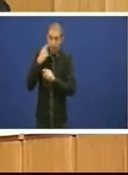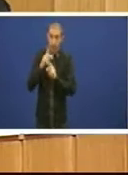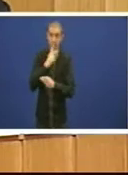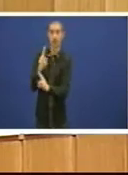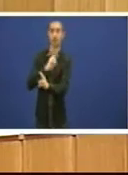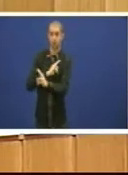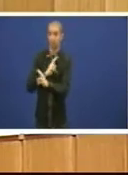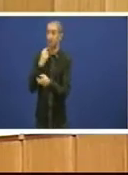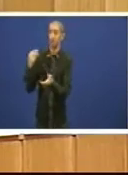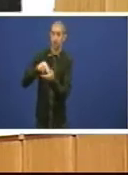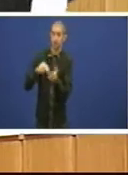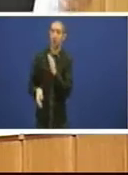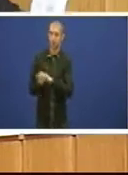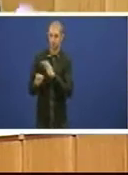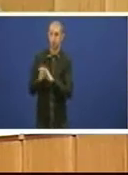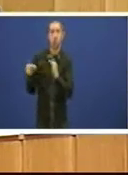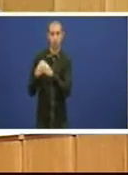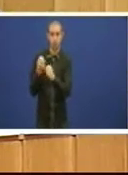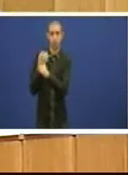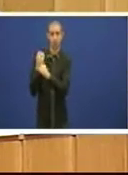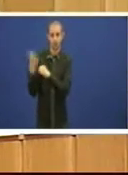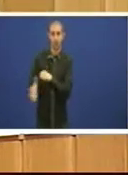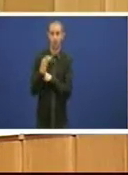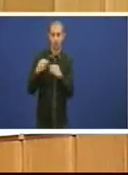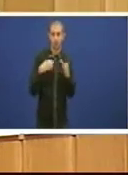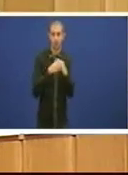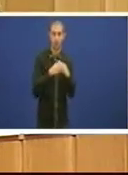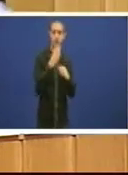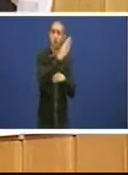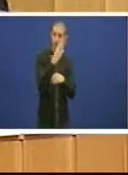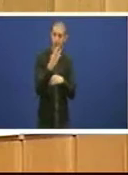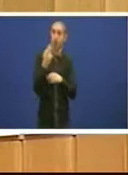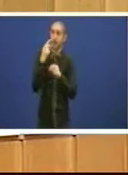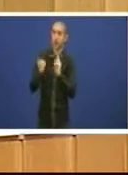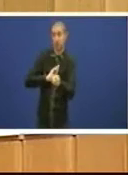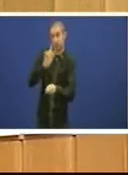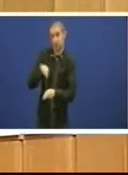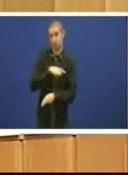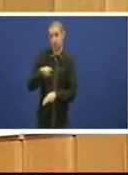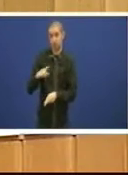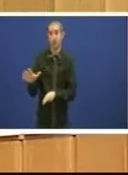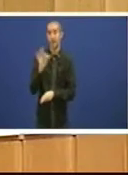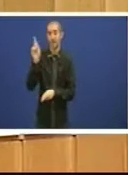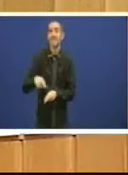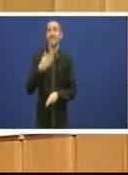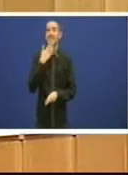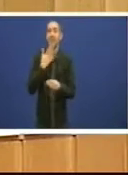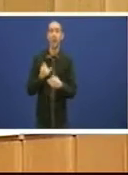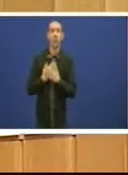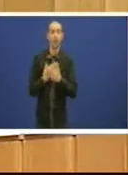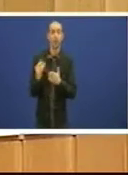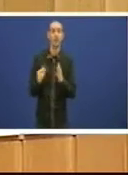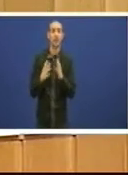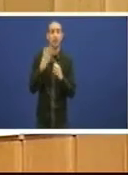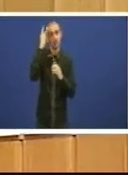intervencións que agora van seguir do Partido Socialista e do Partido Popular e se hai vontade e se hai ánimo de chegar a